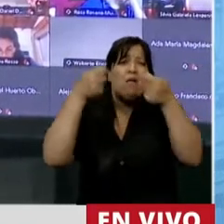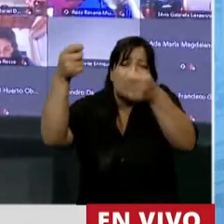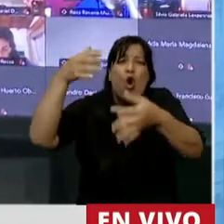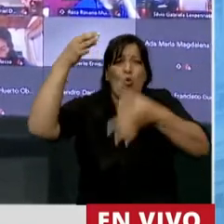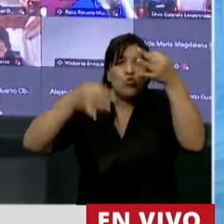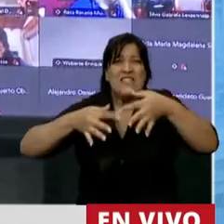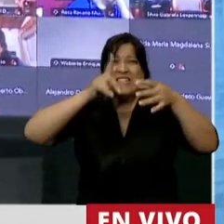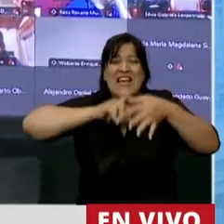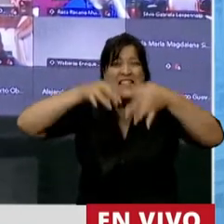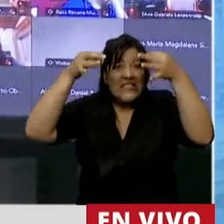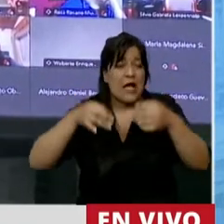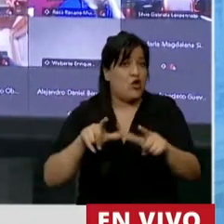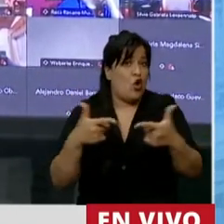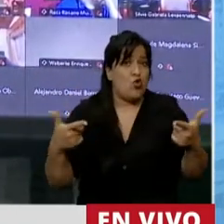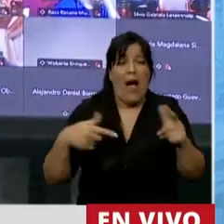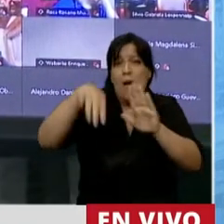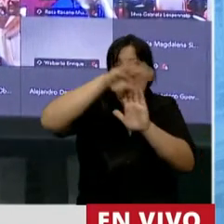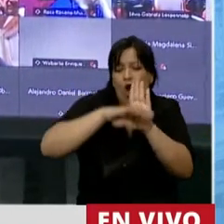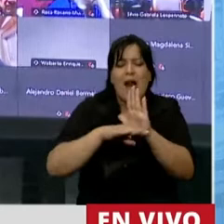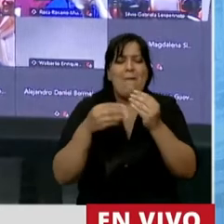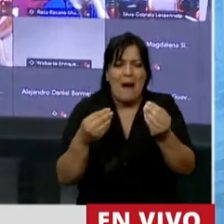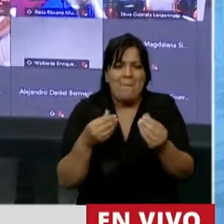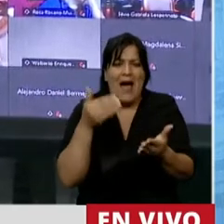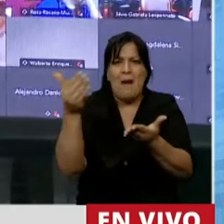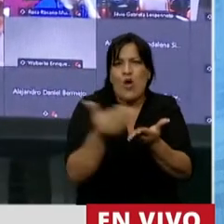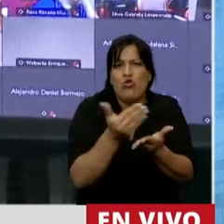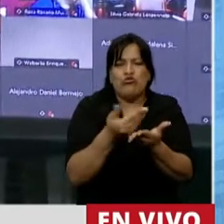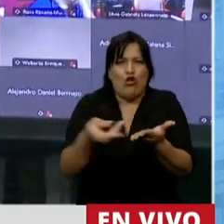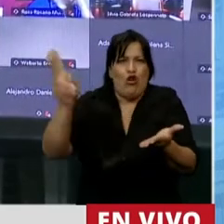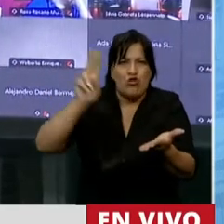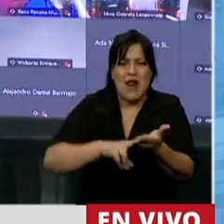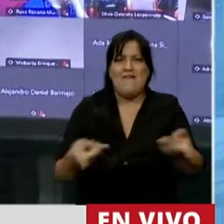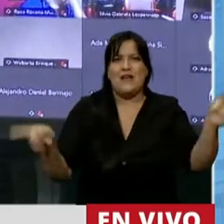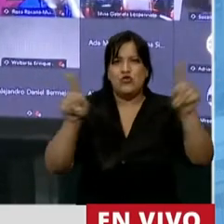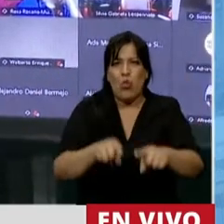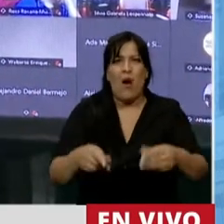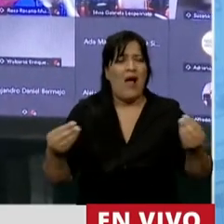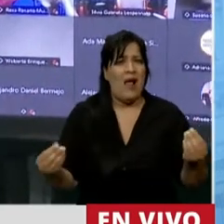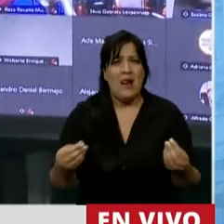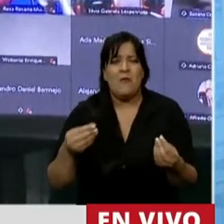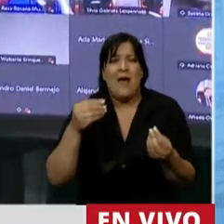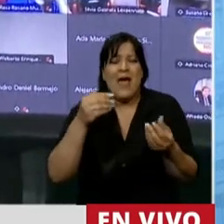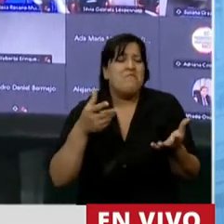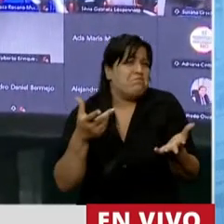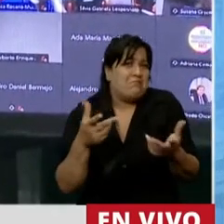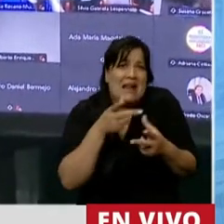no hay un solo programa de reconversión productiva de lo que está arriba de los humedales.